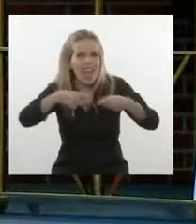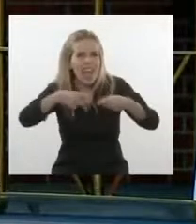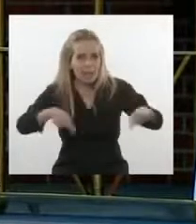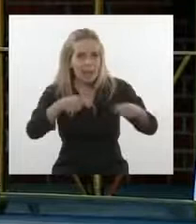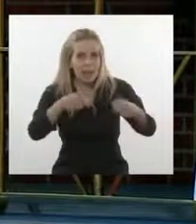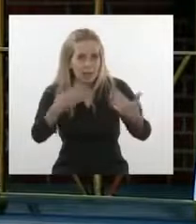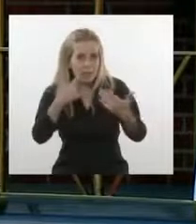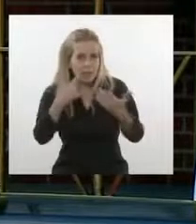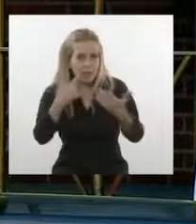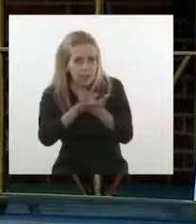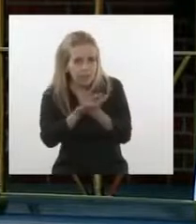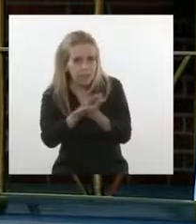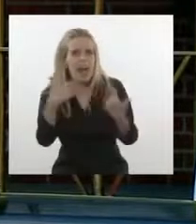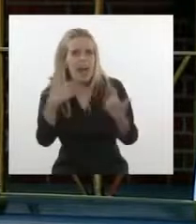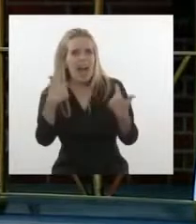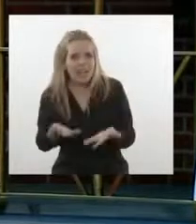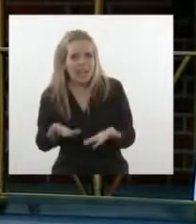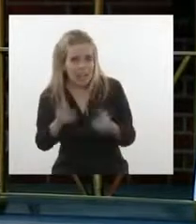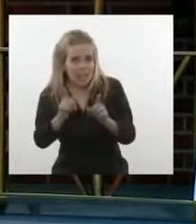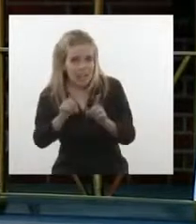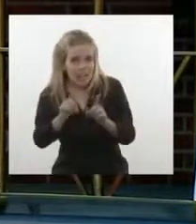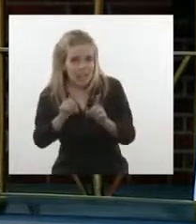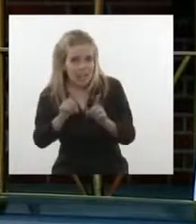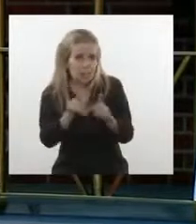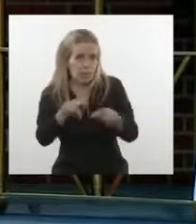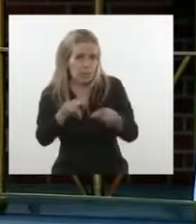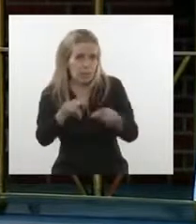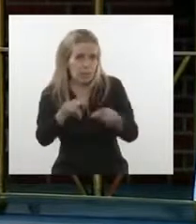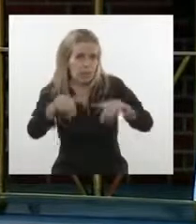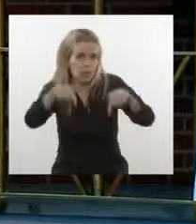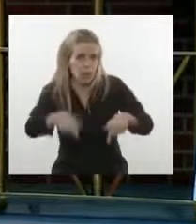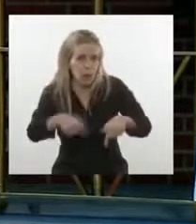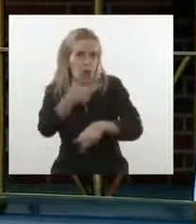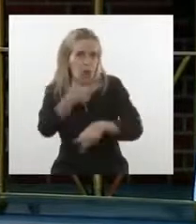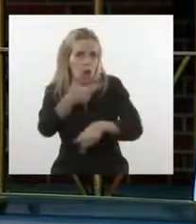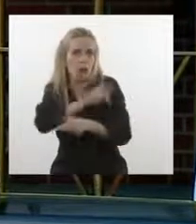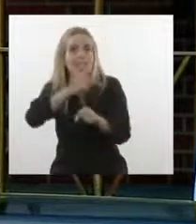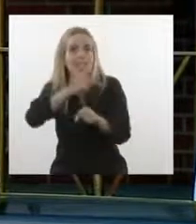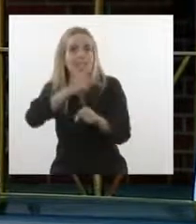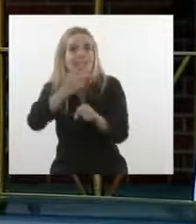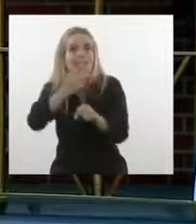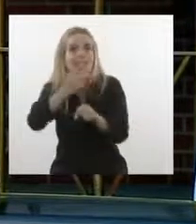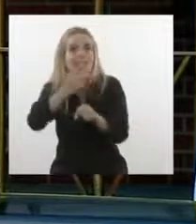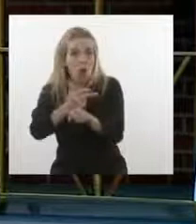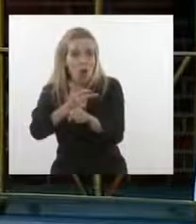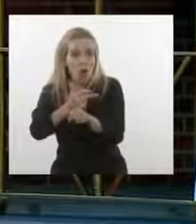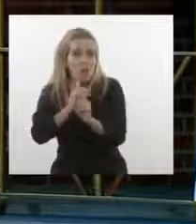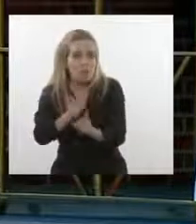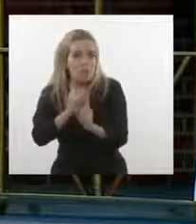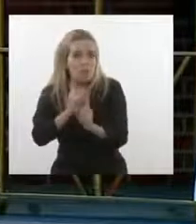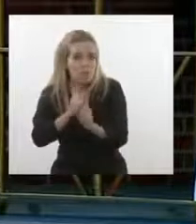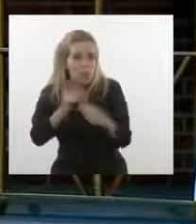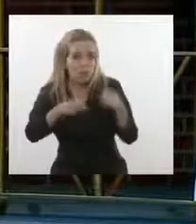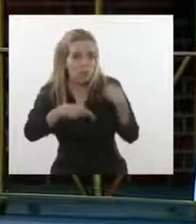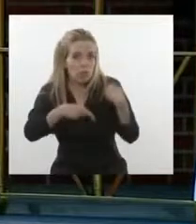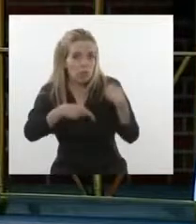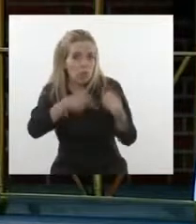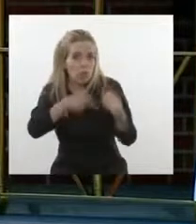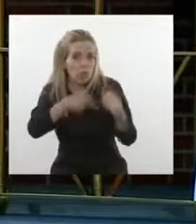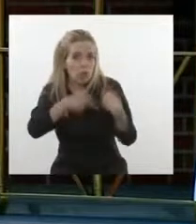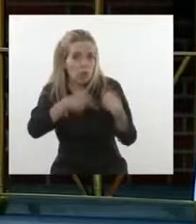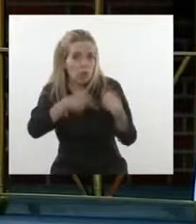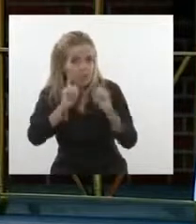a la pandemia en el estado actual y con la vacunación. Y, en tercer lugar, continuar siguiendo